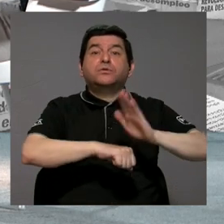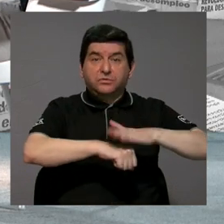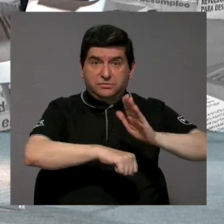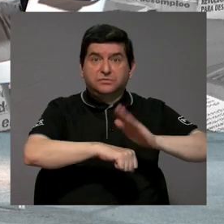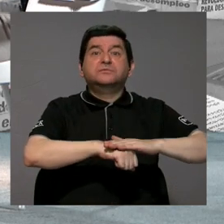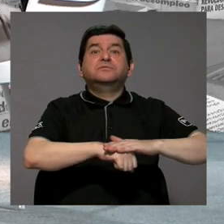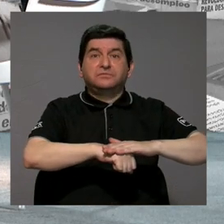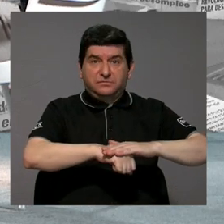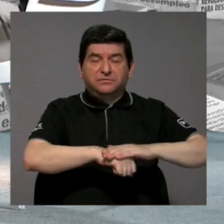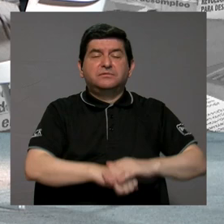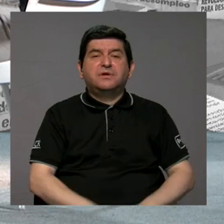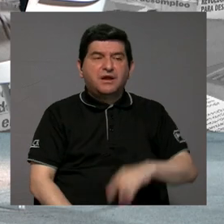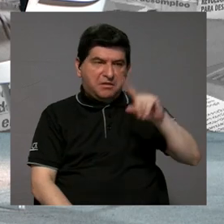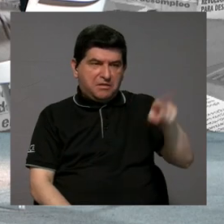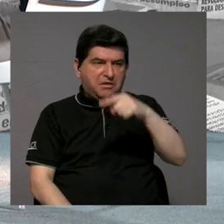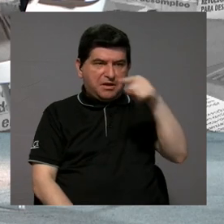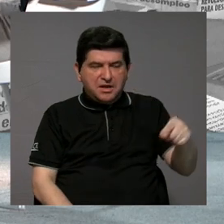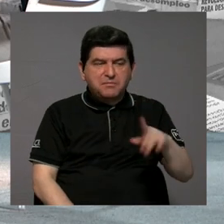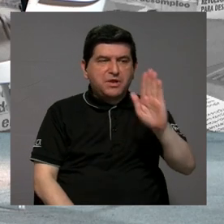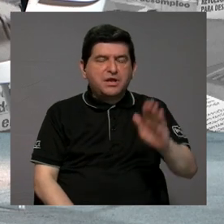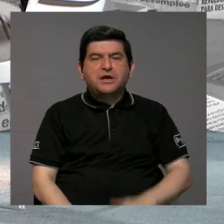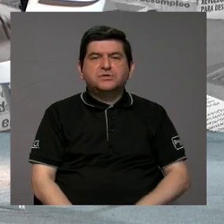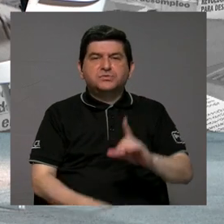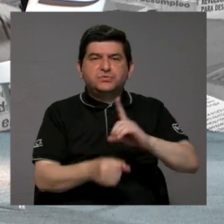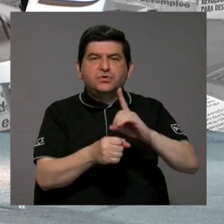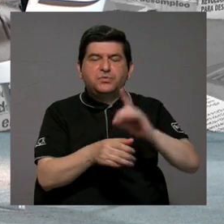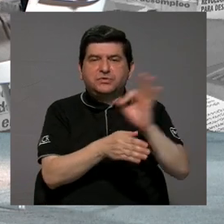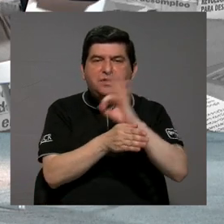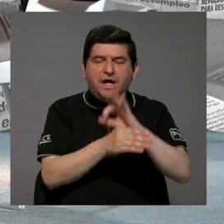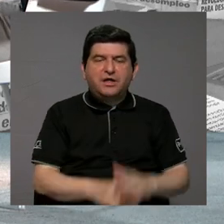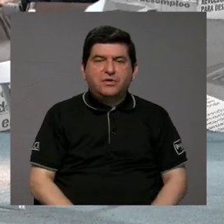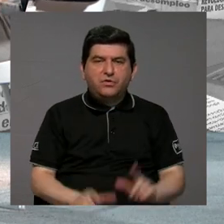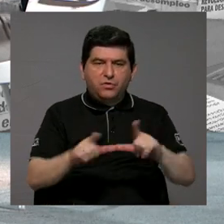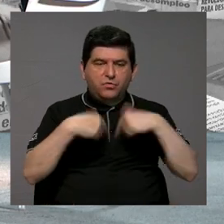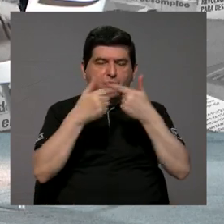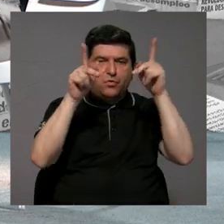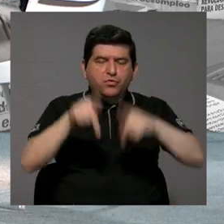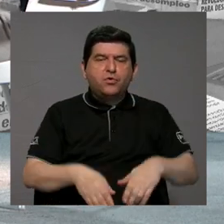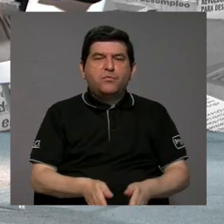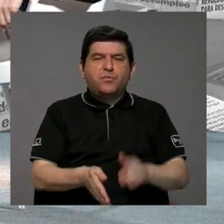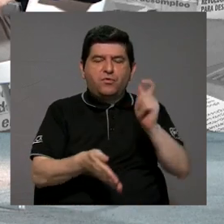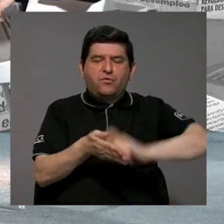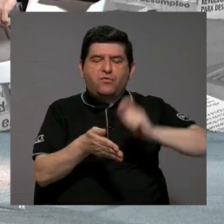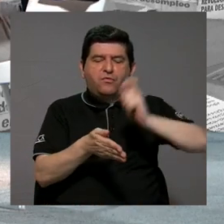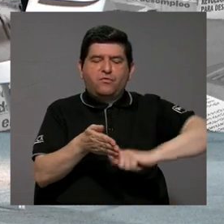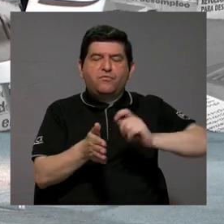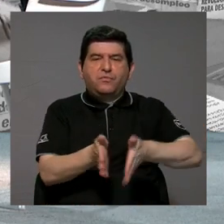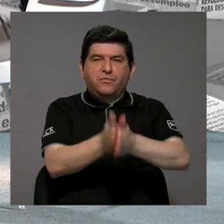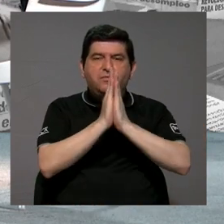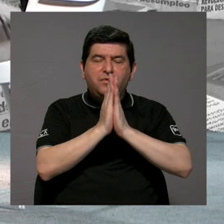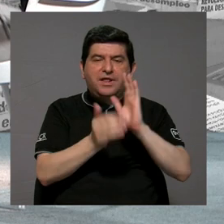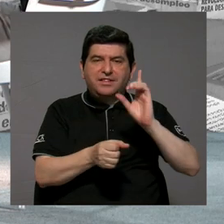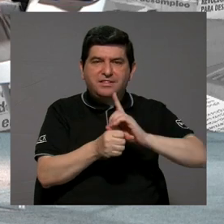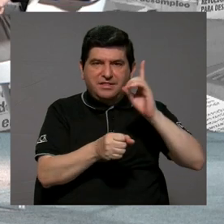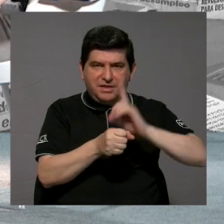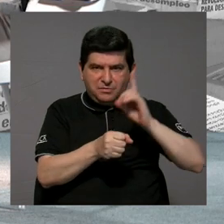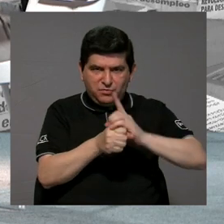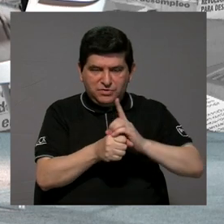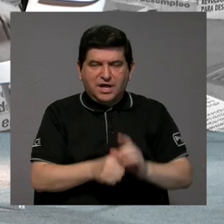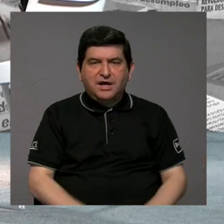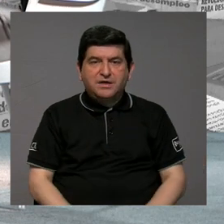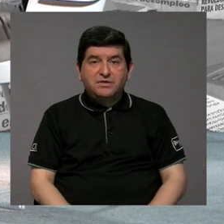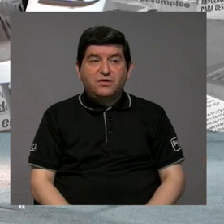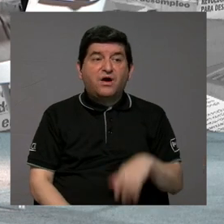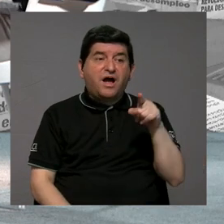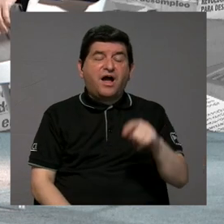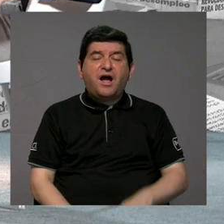permiten lo que se llama la revocatoria de mandato. Es decir, un grupo importante de personas pueden firmar una petición para que ese diputado o diputada